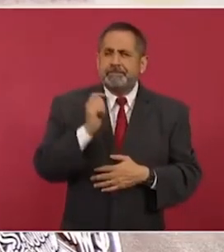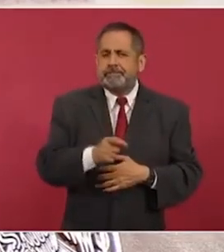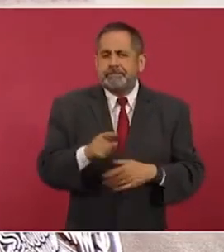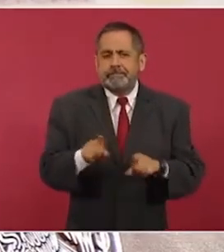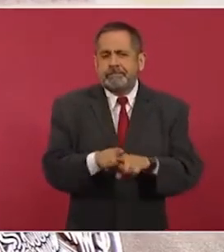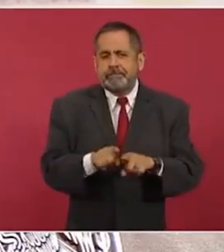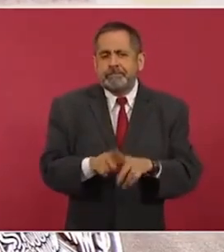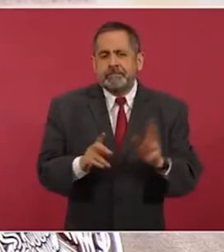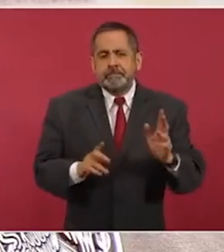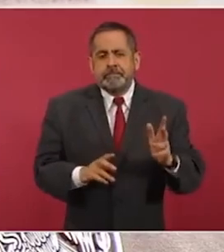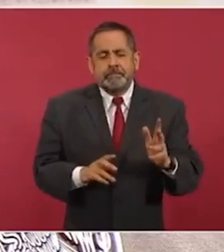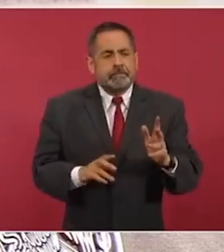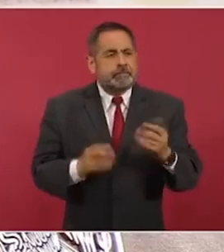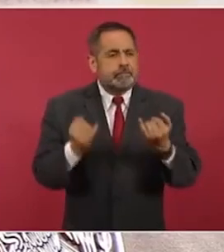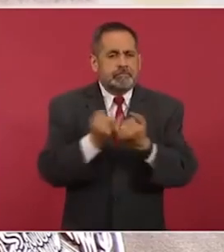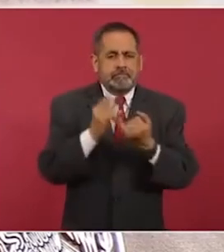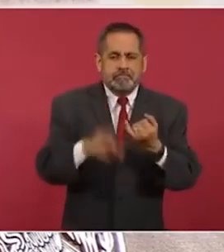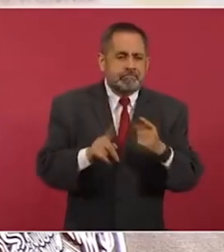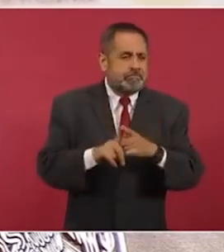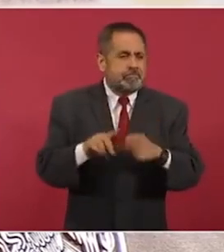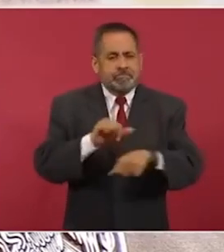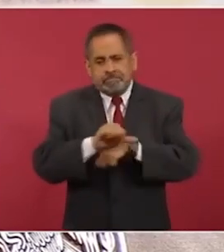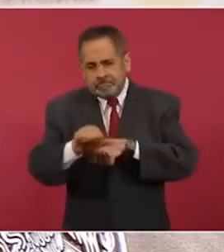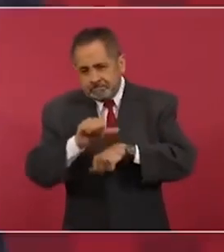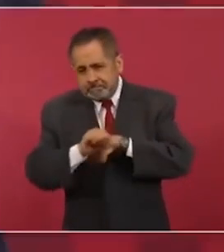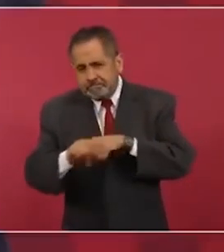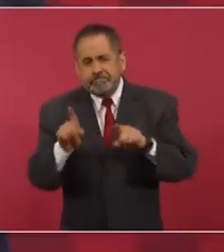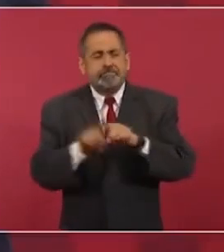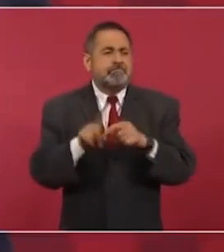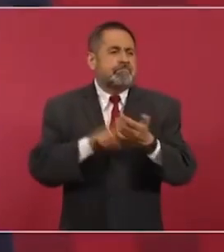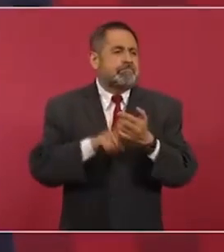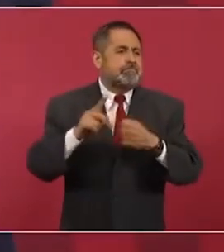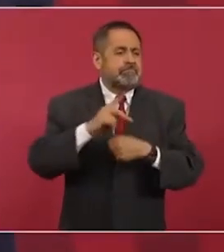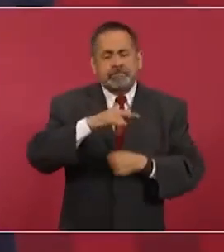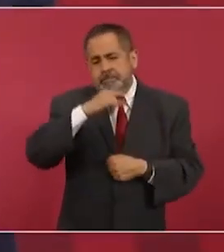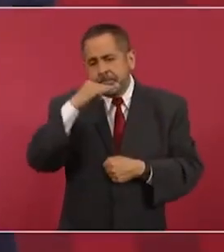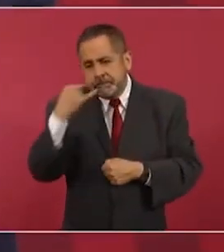sucede en Argentina, y sucede en Colombia,